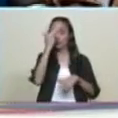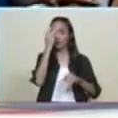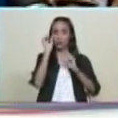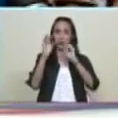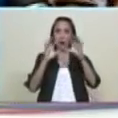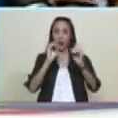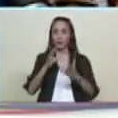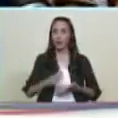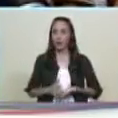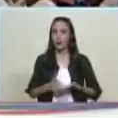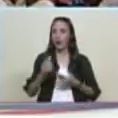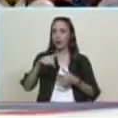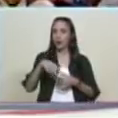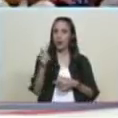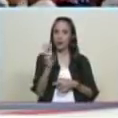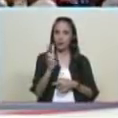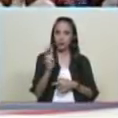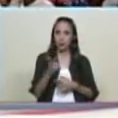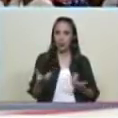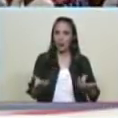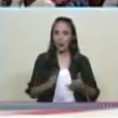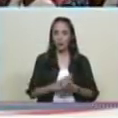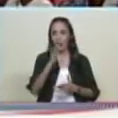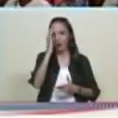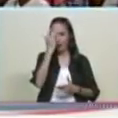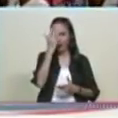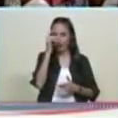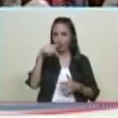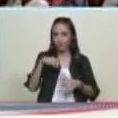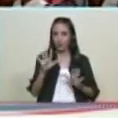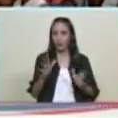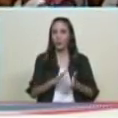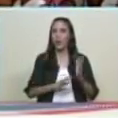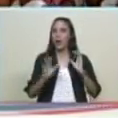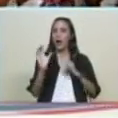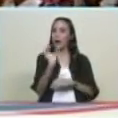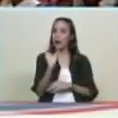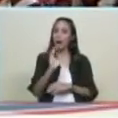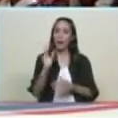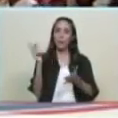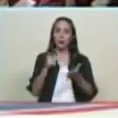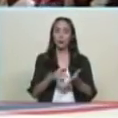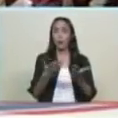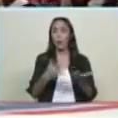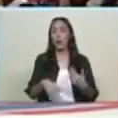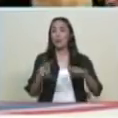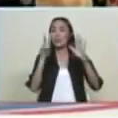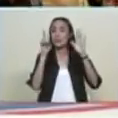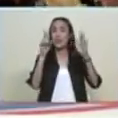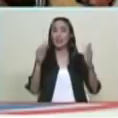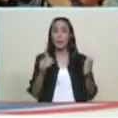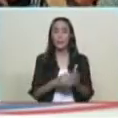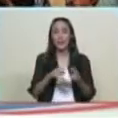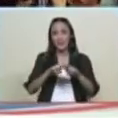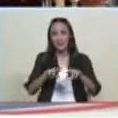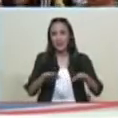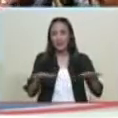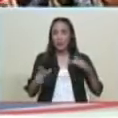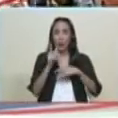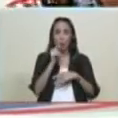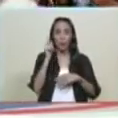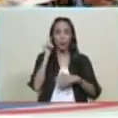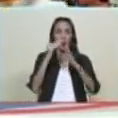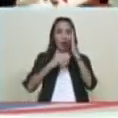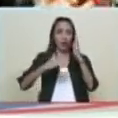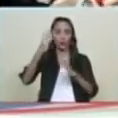Caribe 2018 de Caracas con la participación de más de 7 mil niños, niñas y